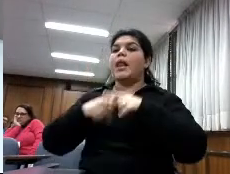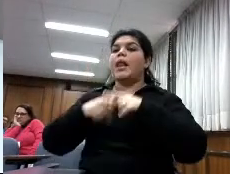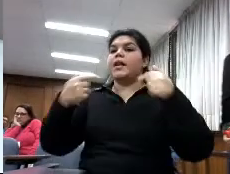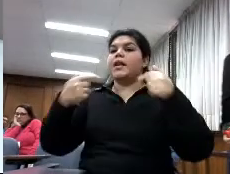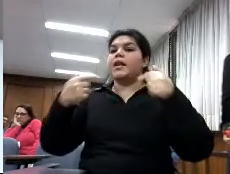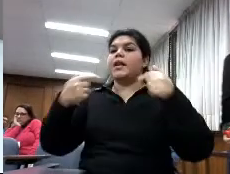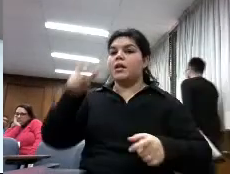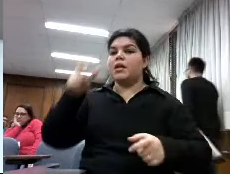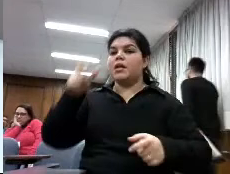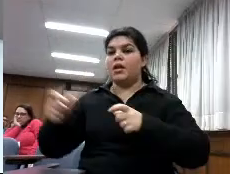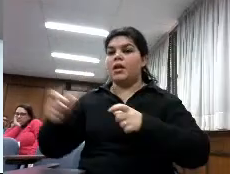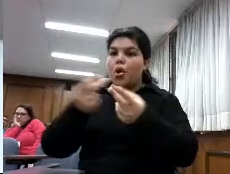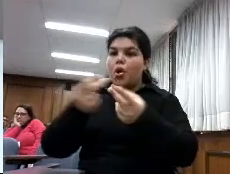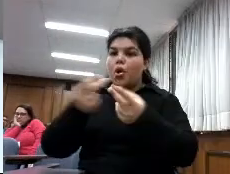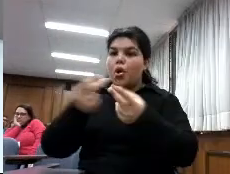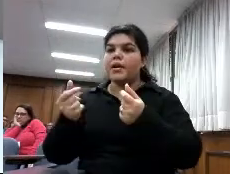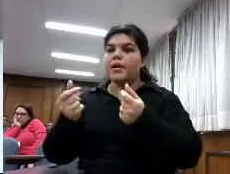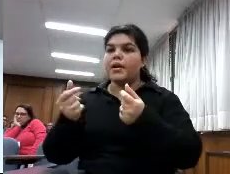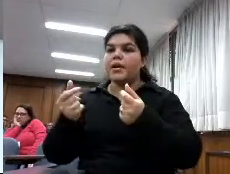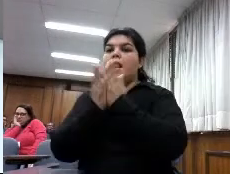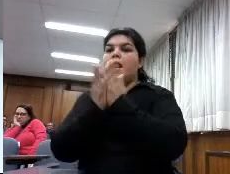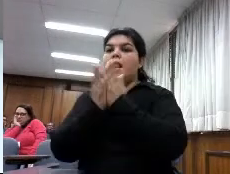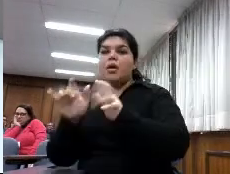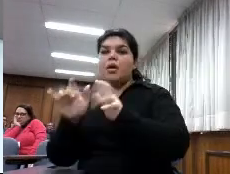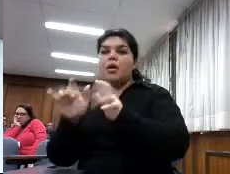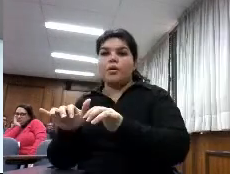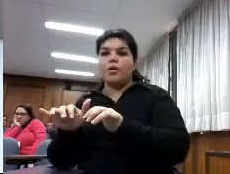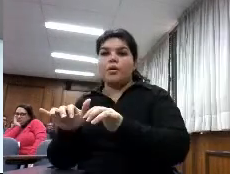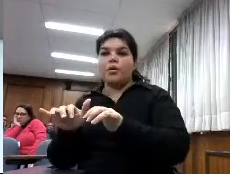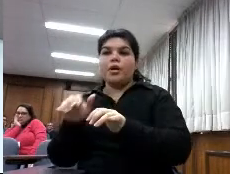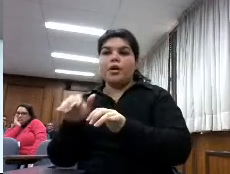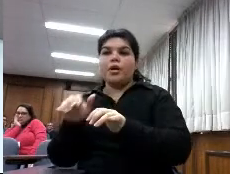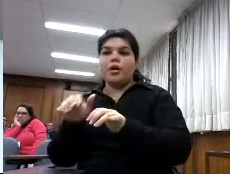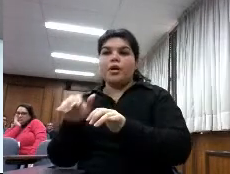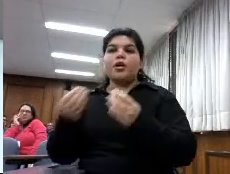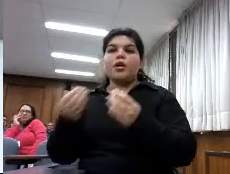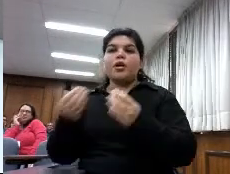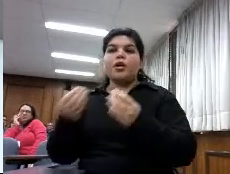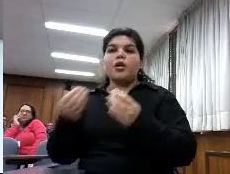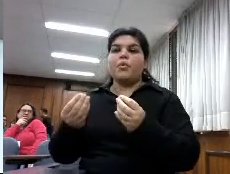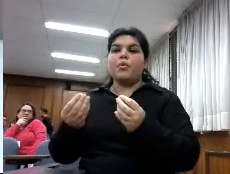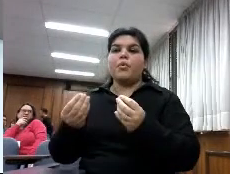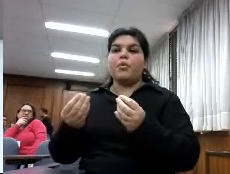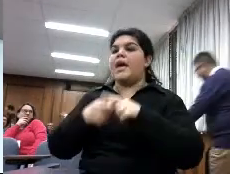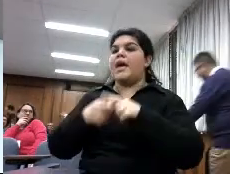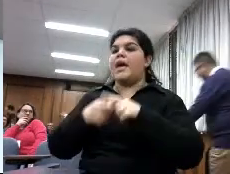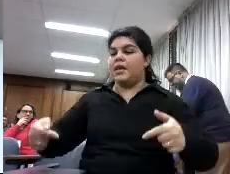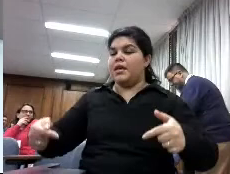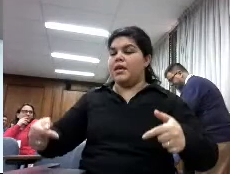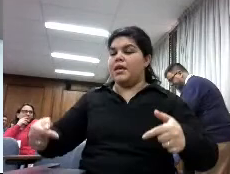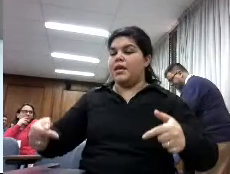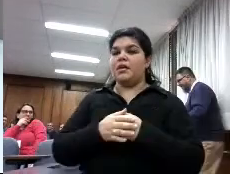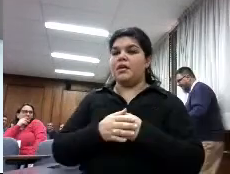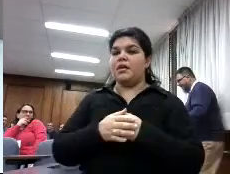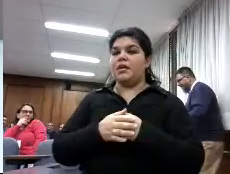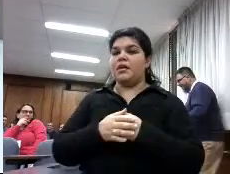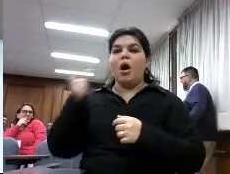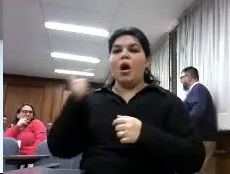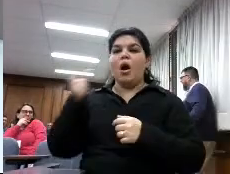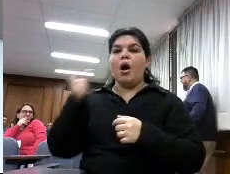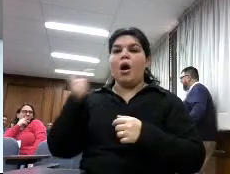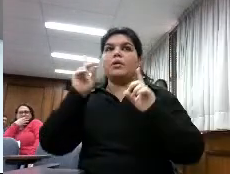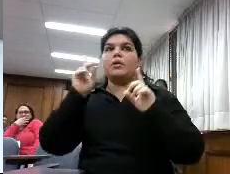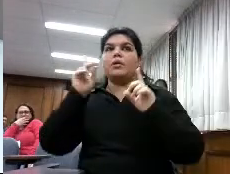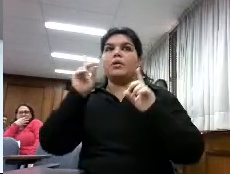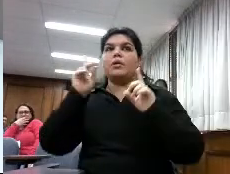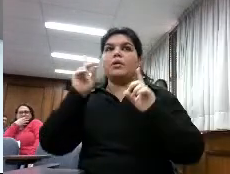libros electrónicos? Hay dos fundamentales herramientas multimedia y la otra los profesionales como os he dicho antes